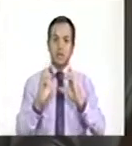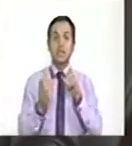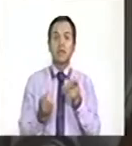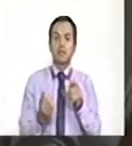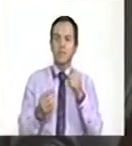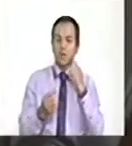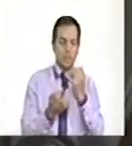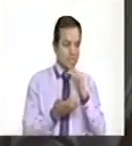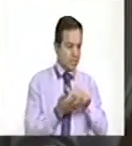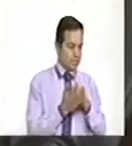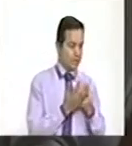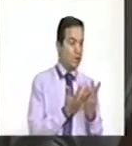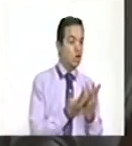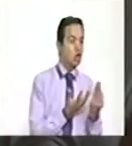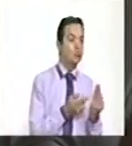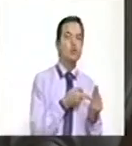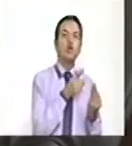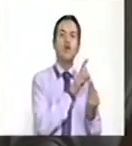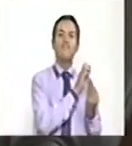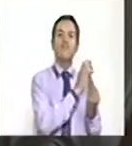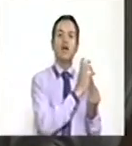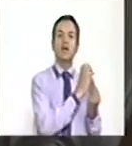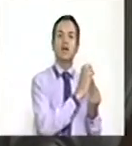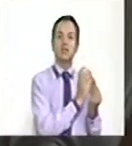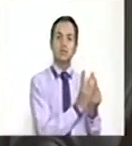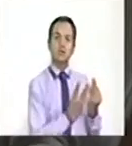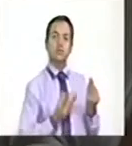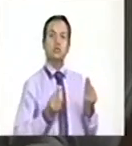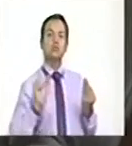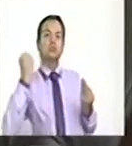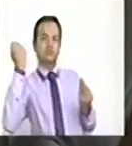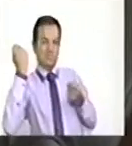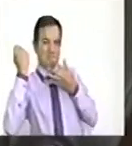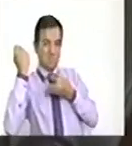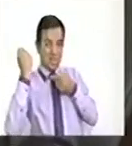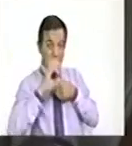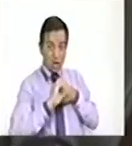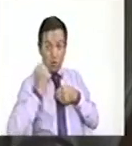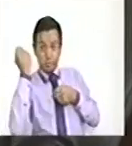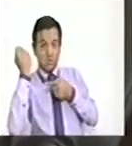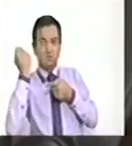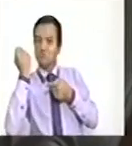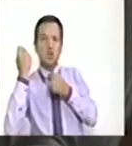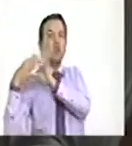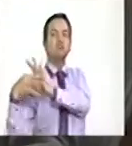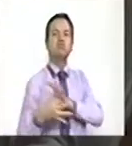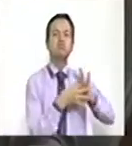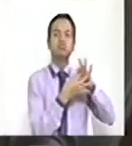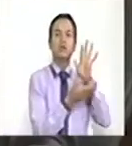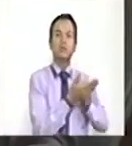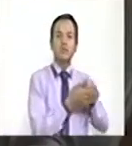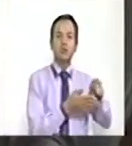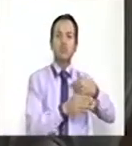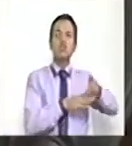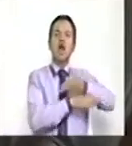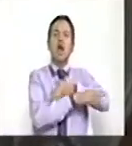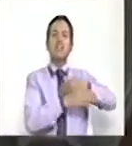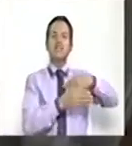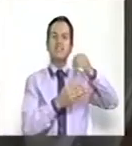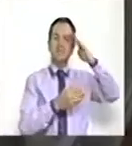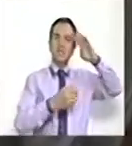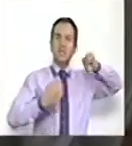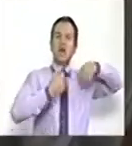no son otra cosa que el mismo grupo terrorista con el cual el gobierno firmó en La Habana, disque un acuerdo de paz.